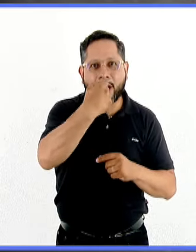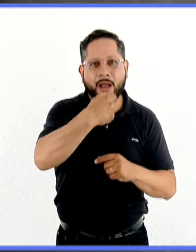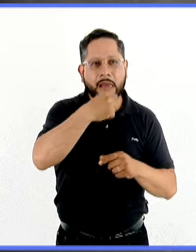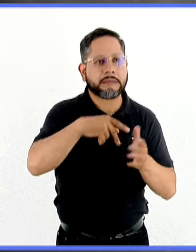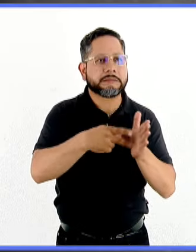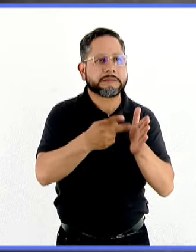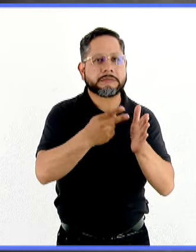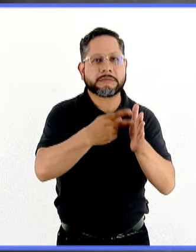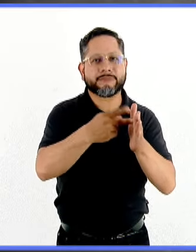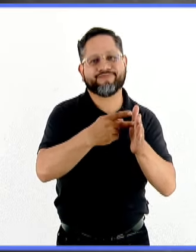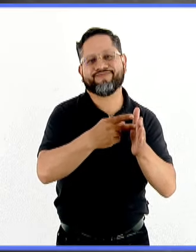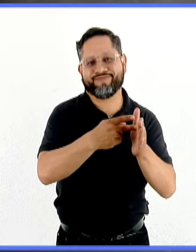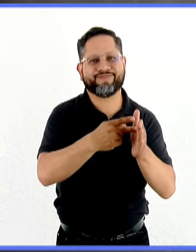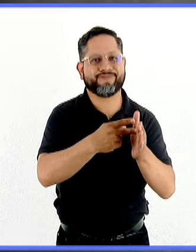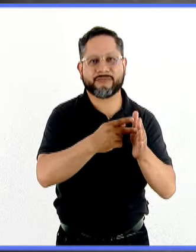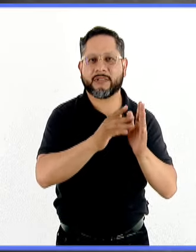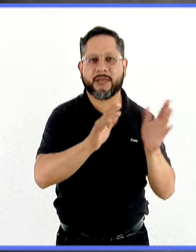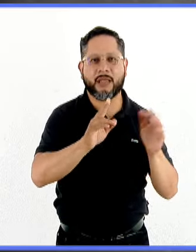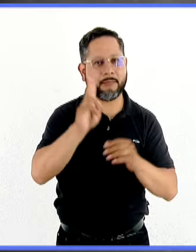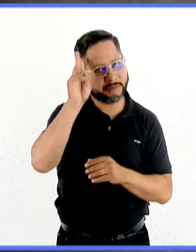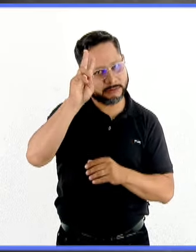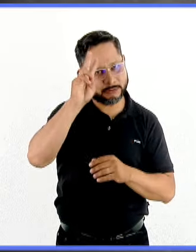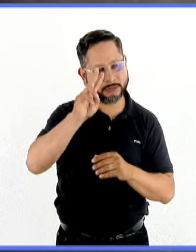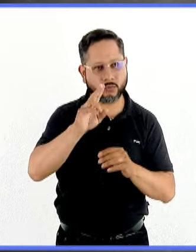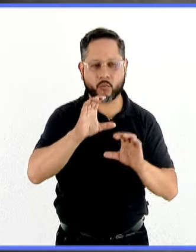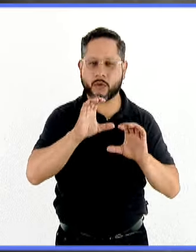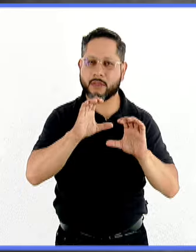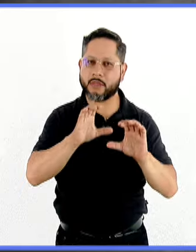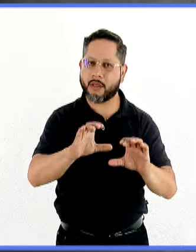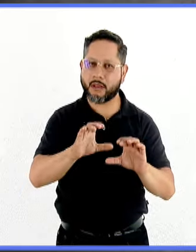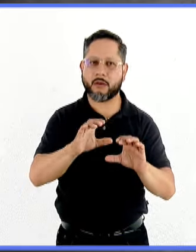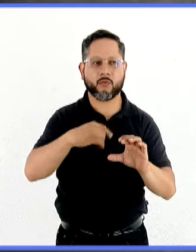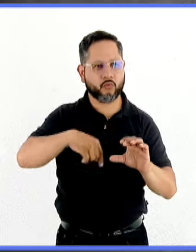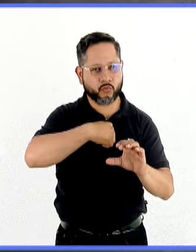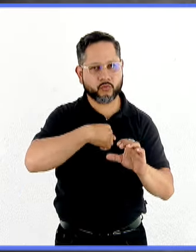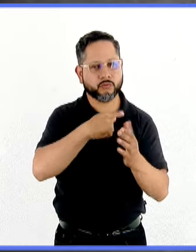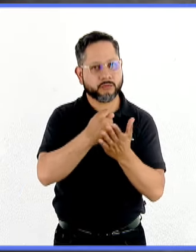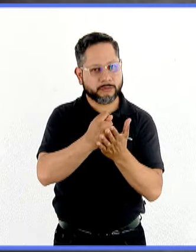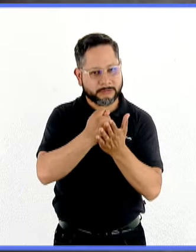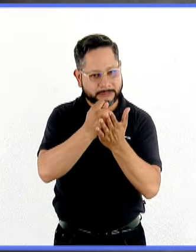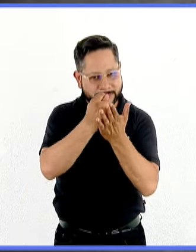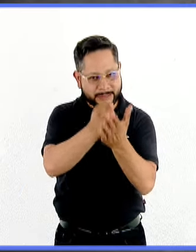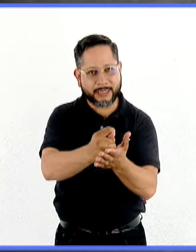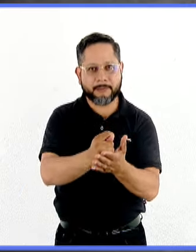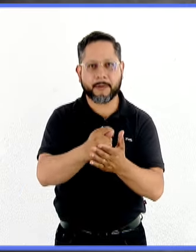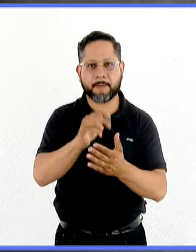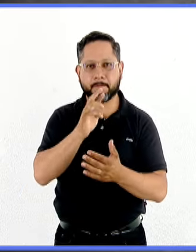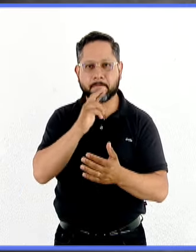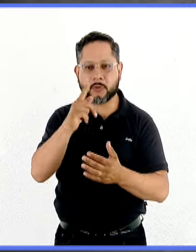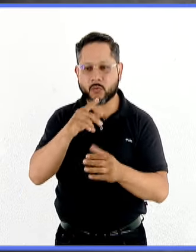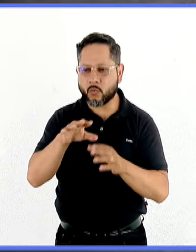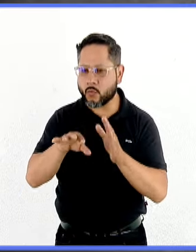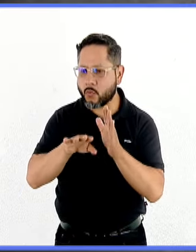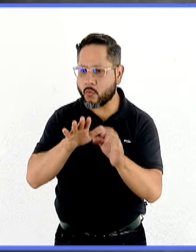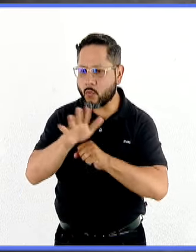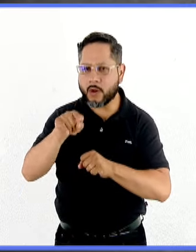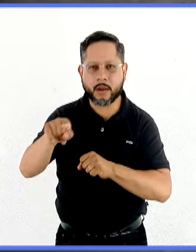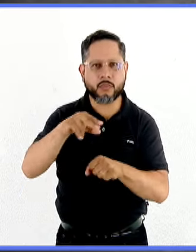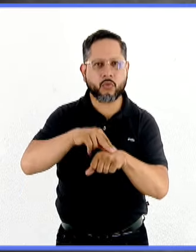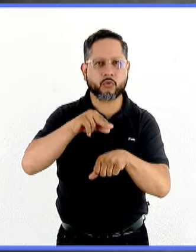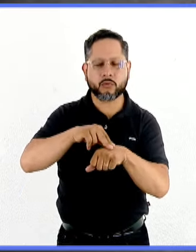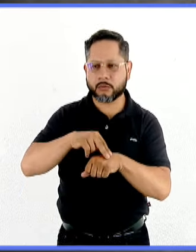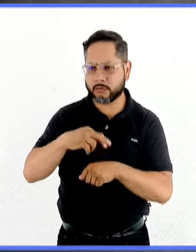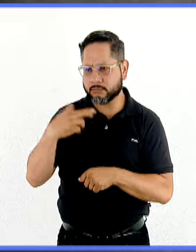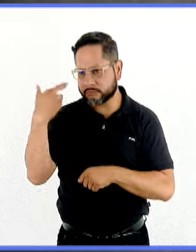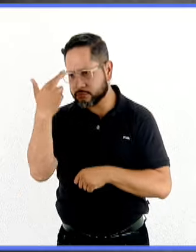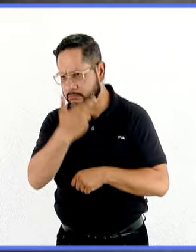las situaciones. Entonces, hay que tratar el consumo de sustancias, trabajar con los fármacos que están mejor orientados, y, bueno, buscar un